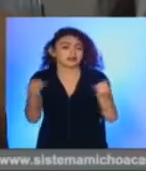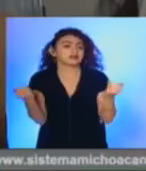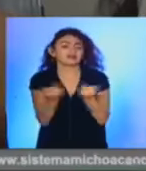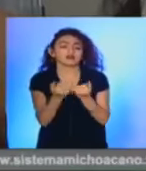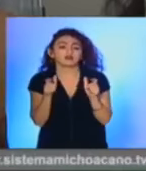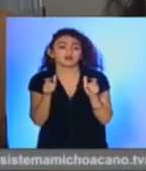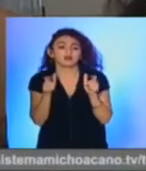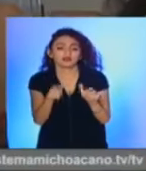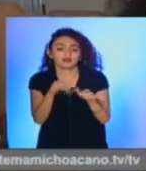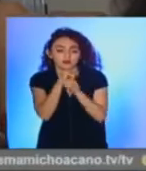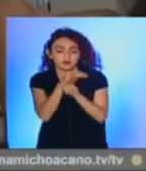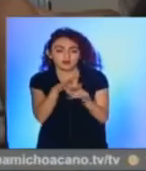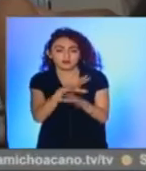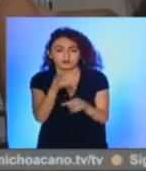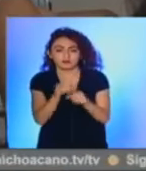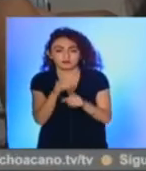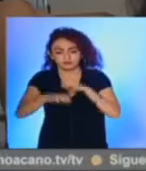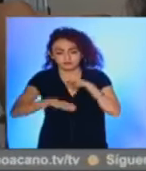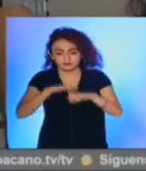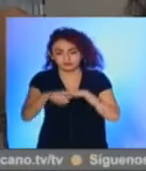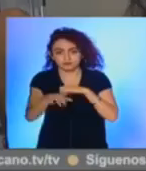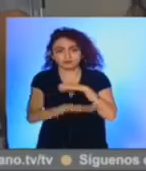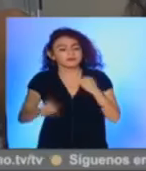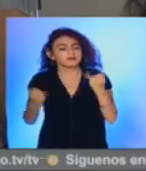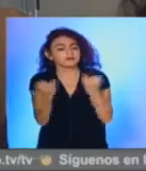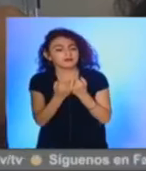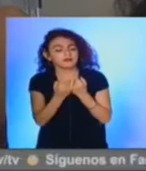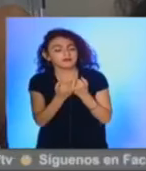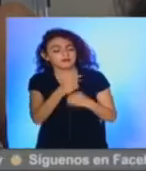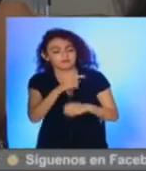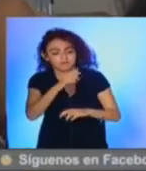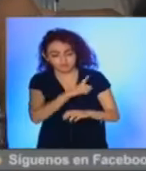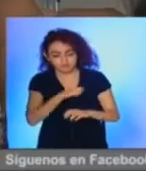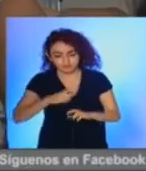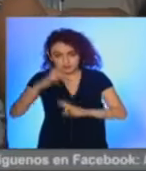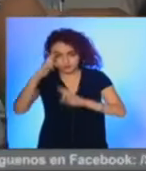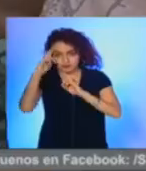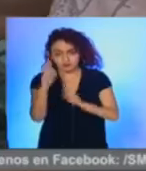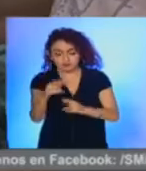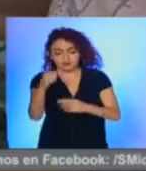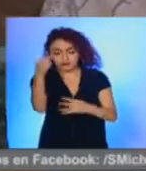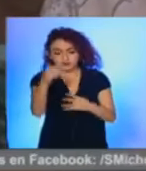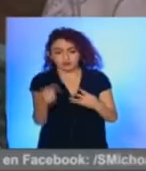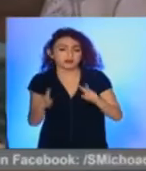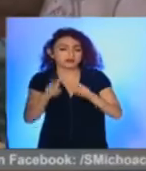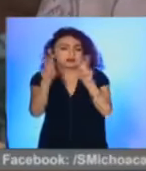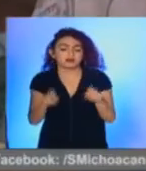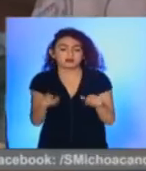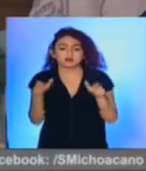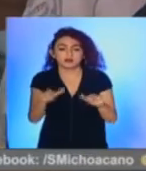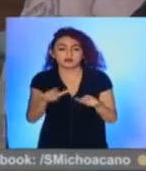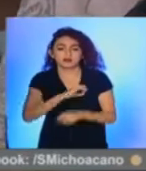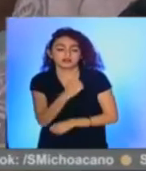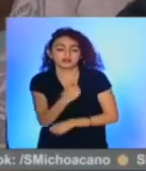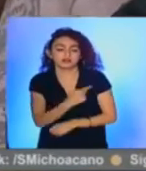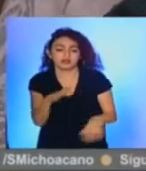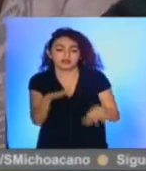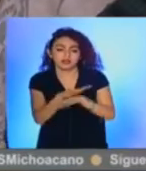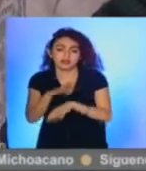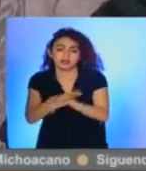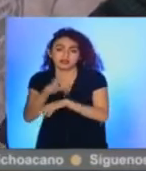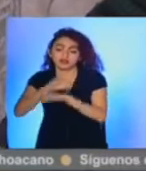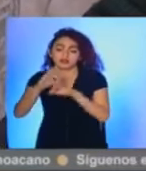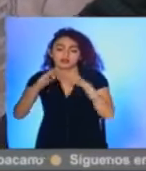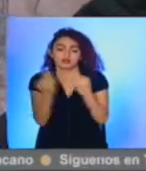como la protección de datos de la empresa. También deberá respetar las disposiciones en materia de seguridad y salud. La reforma